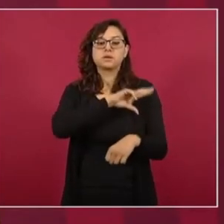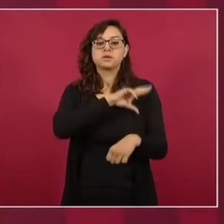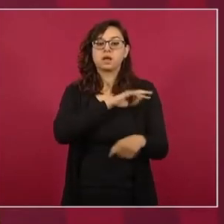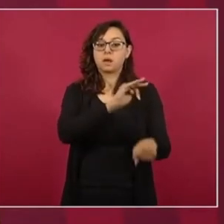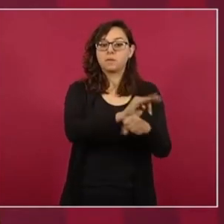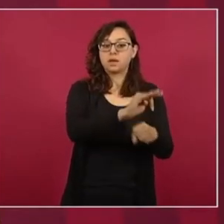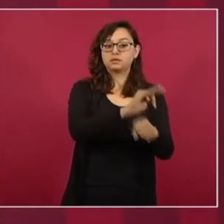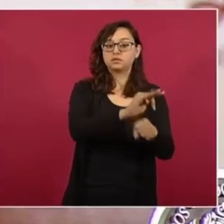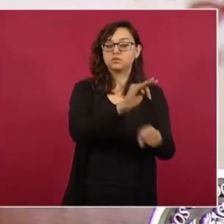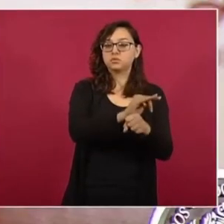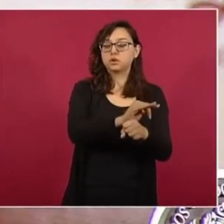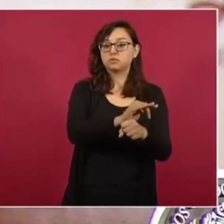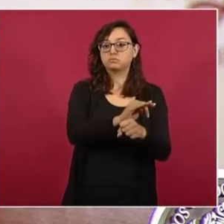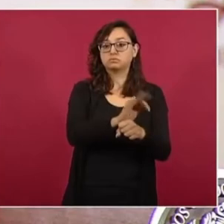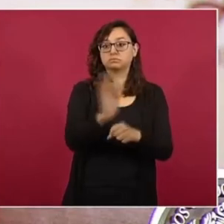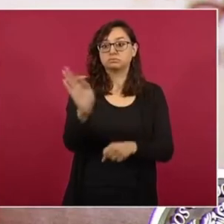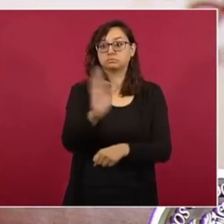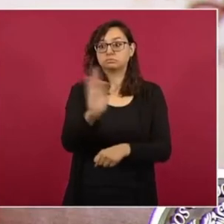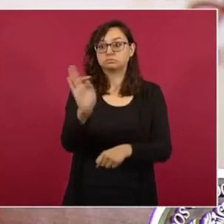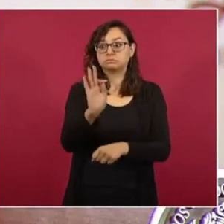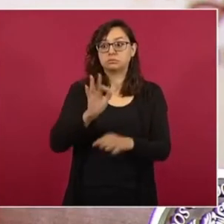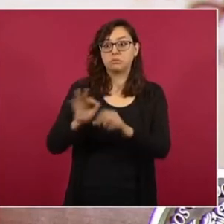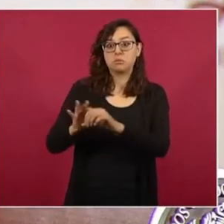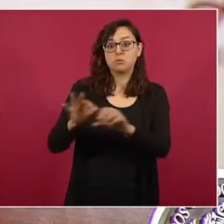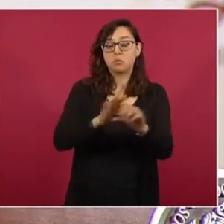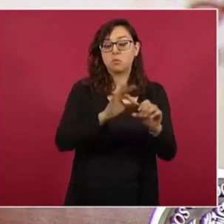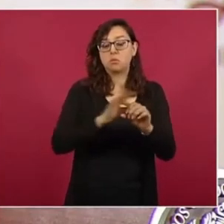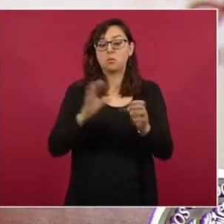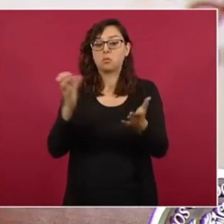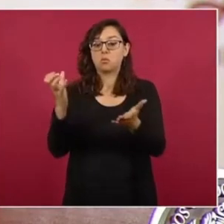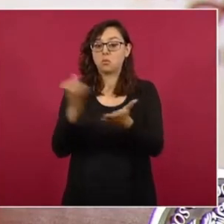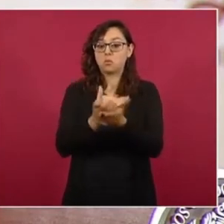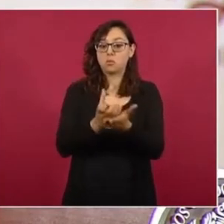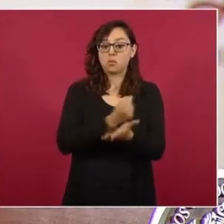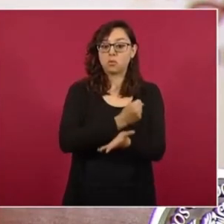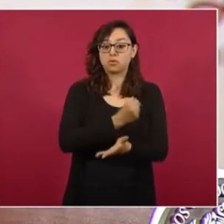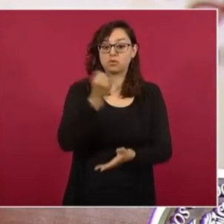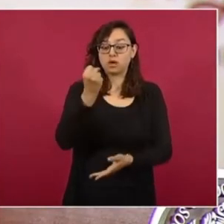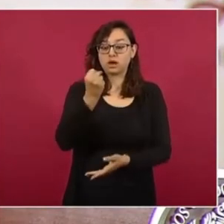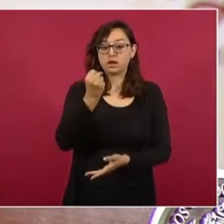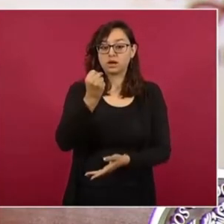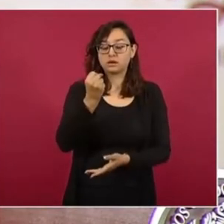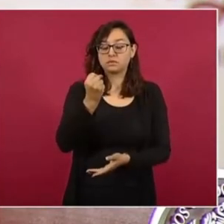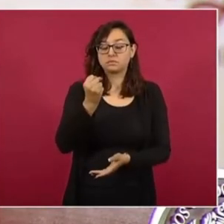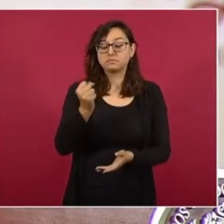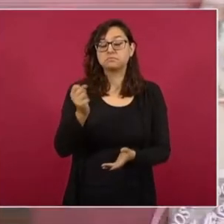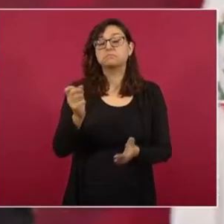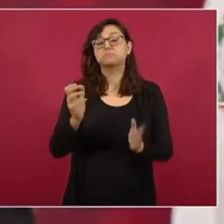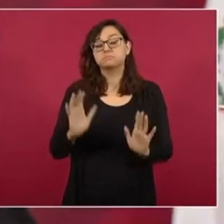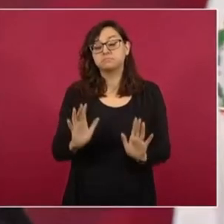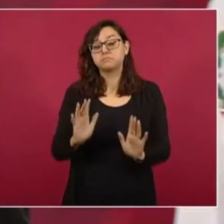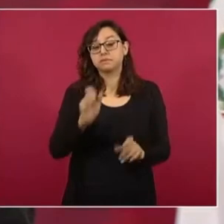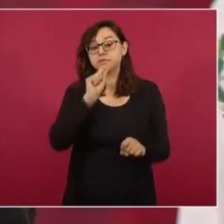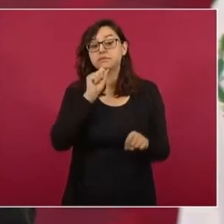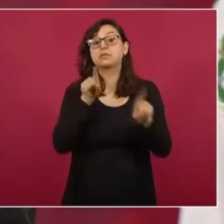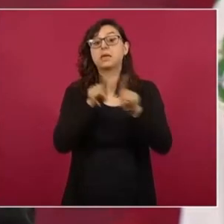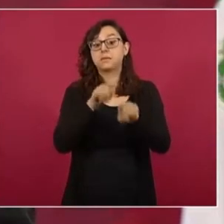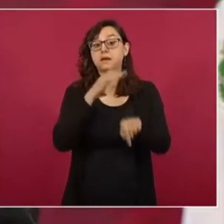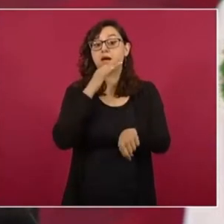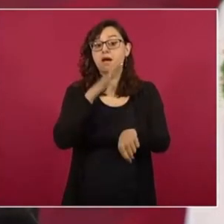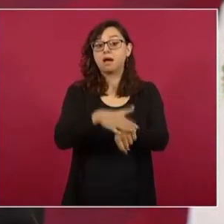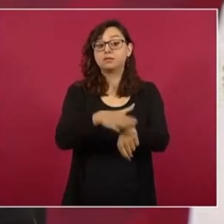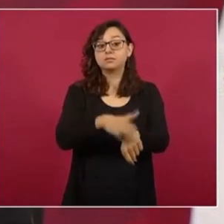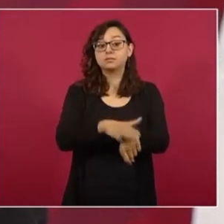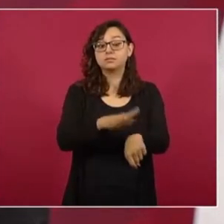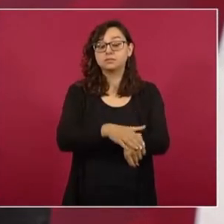En ese caso, también por los que están detrás, que sepan que